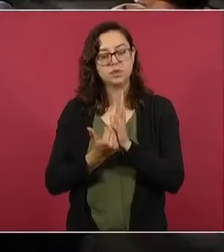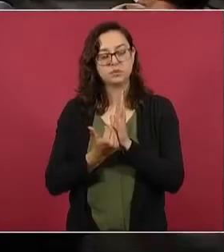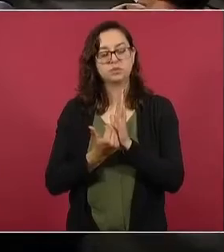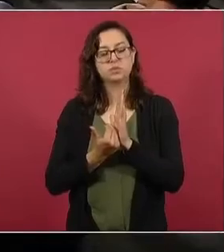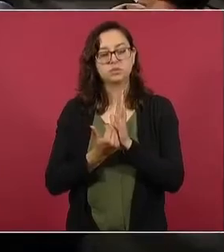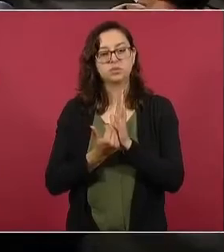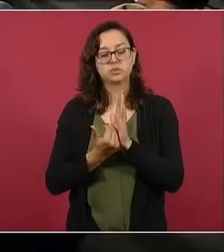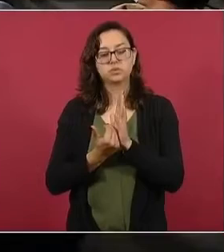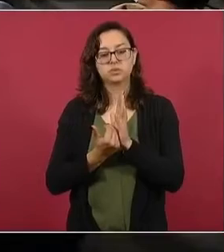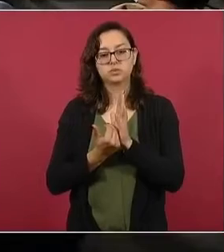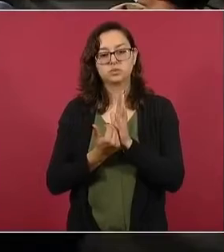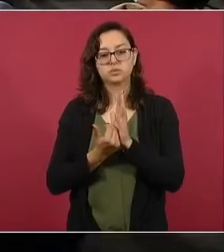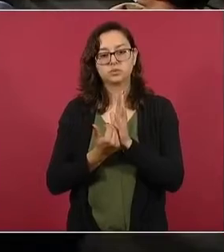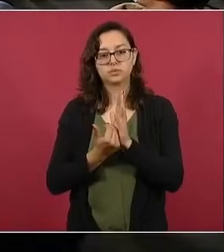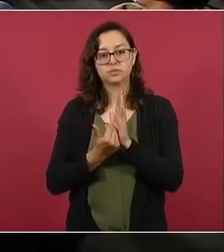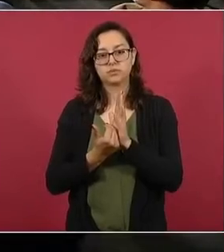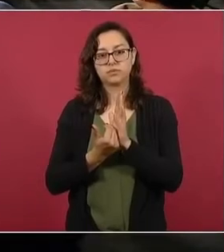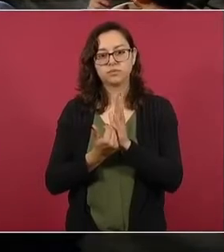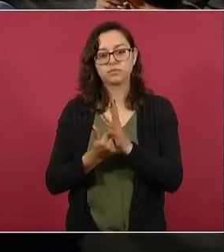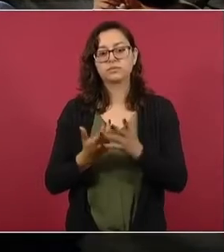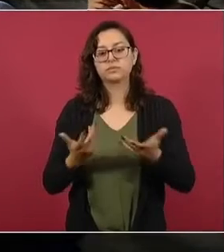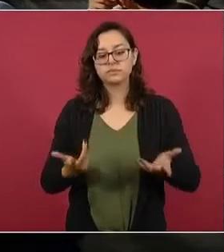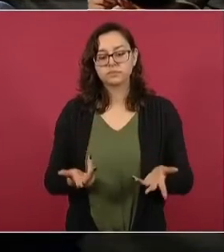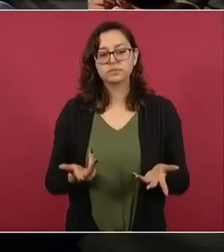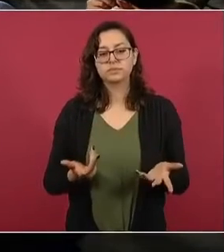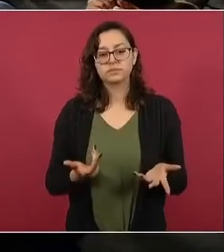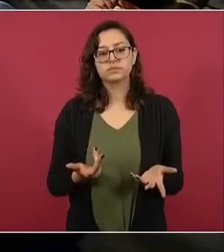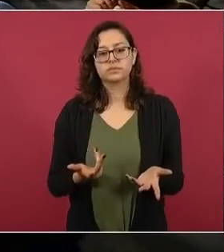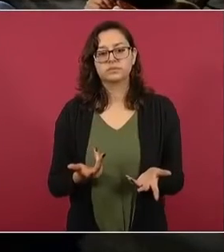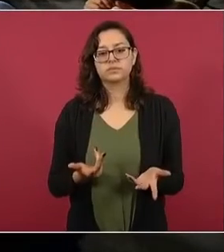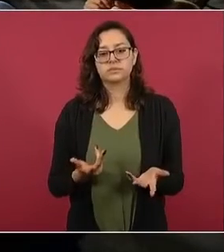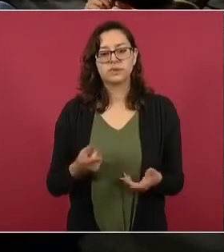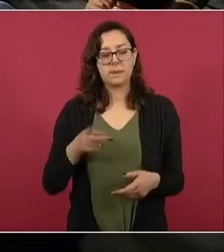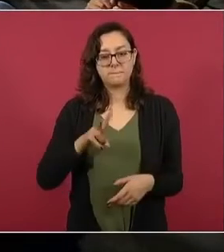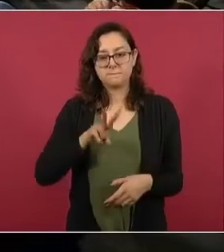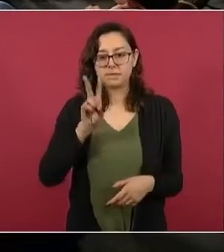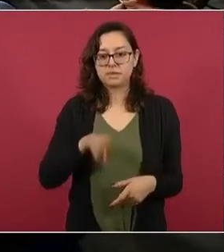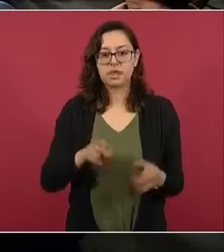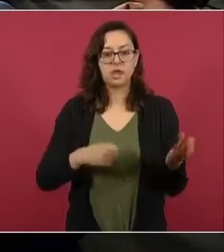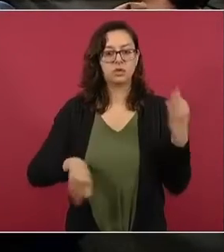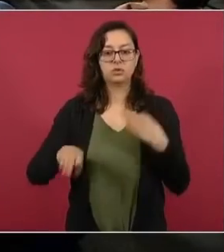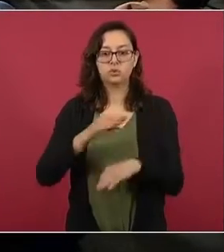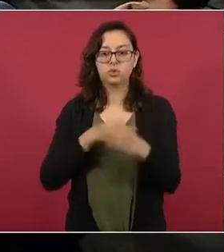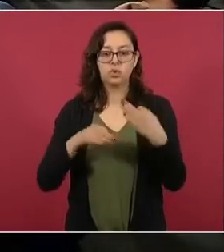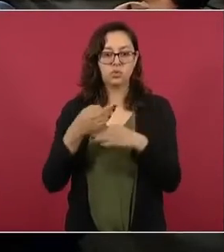Esto fue un logro de todos.